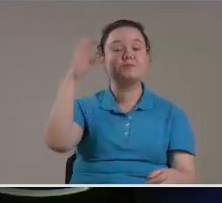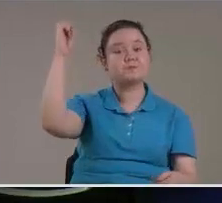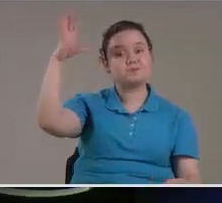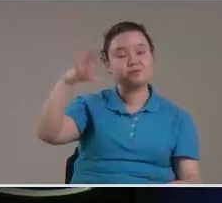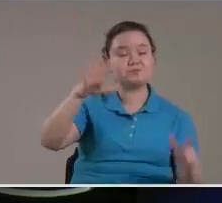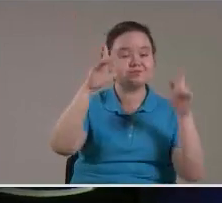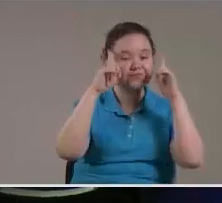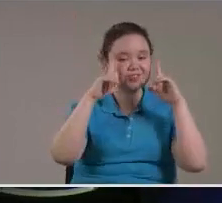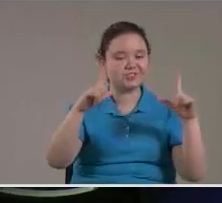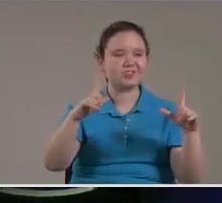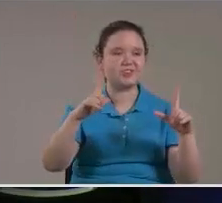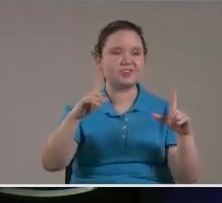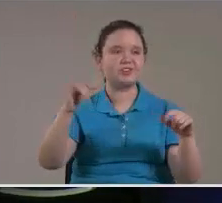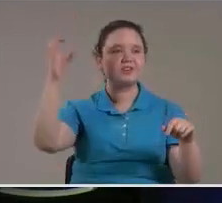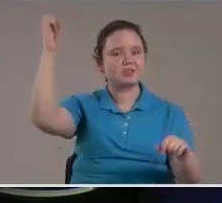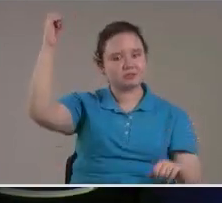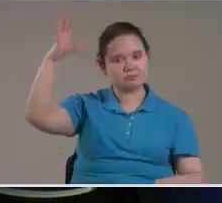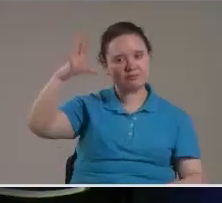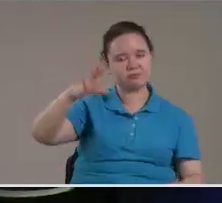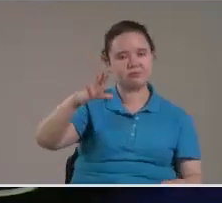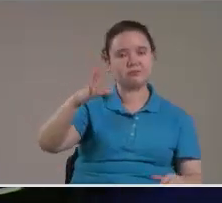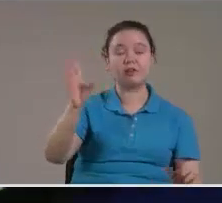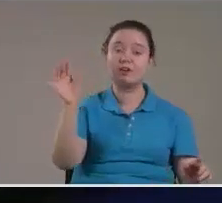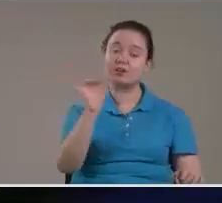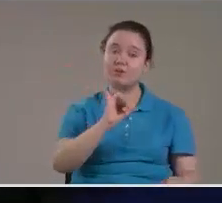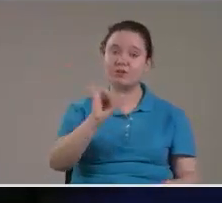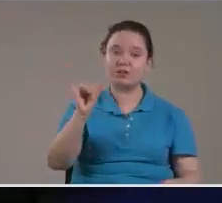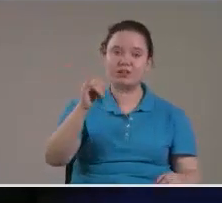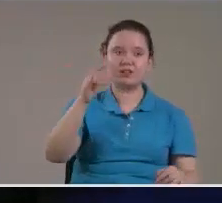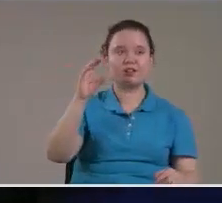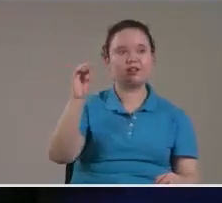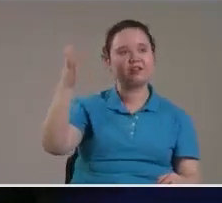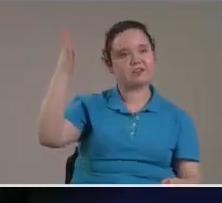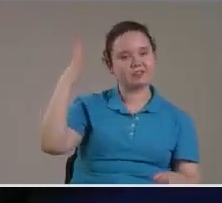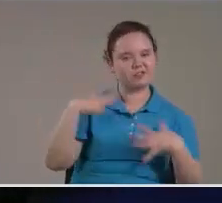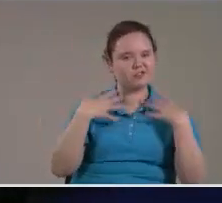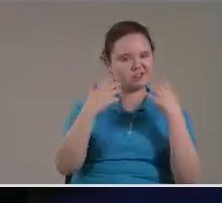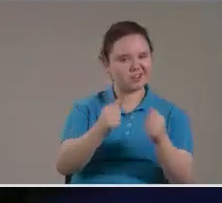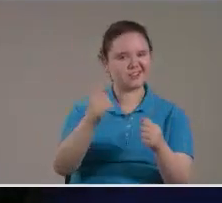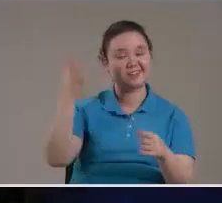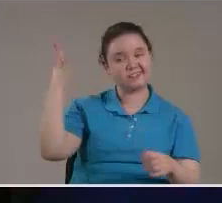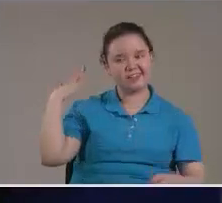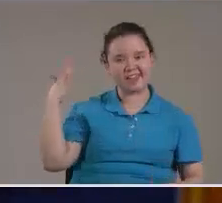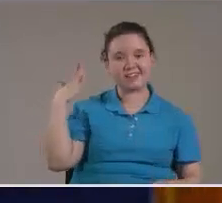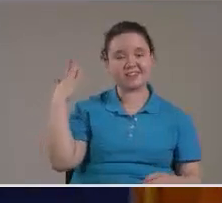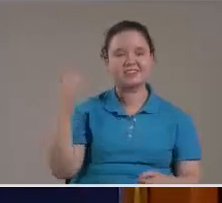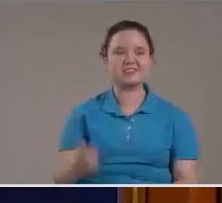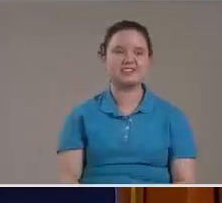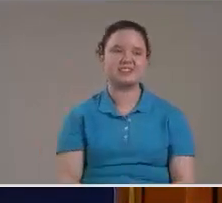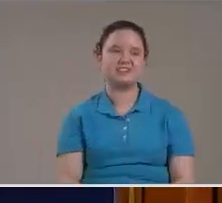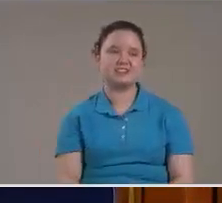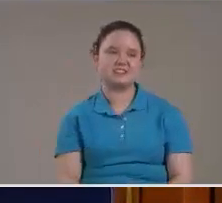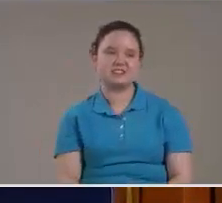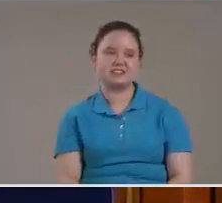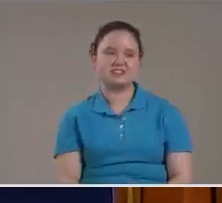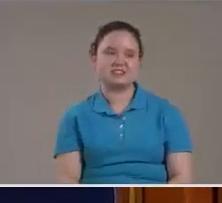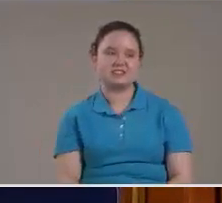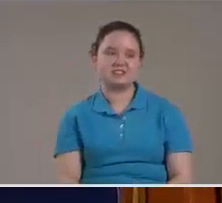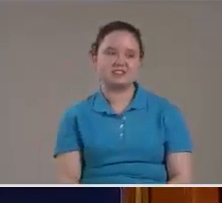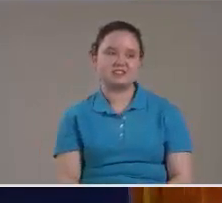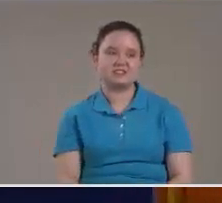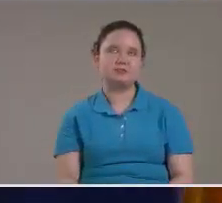sol No pega Sobre la tierra Con la misma Intensidad Que pegaba En los años